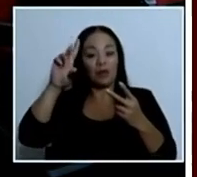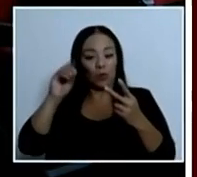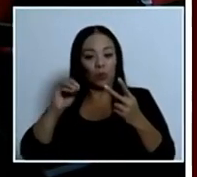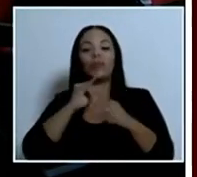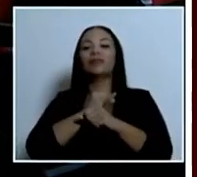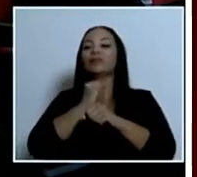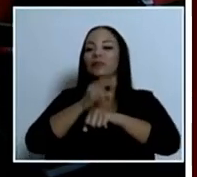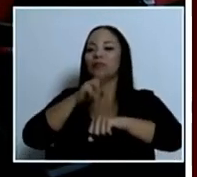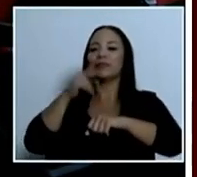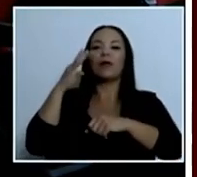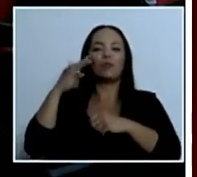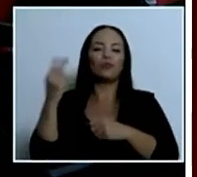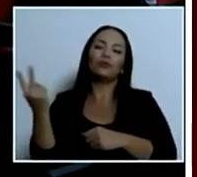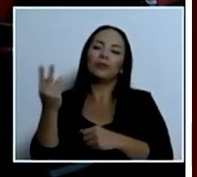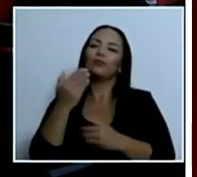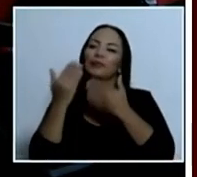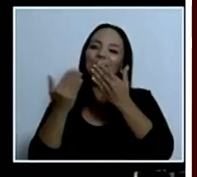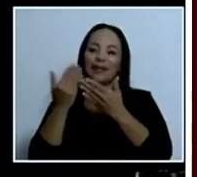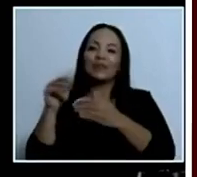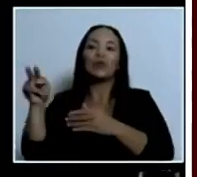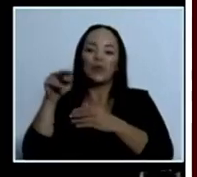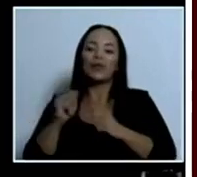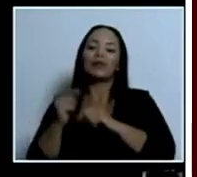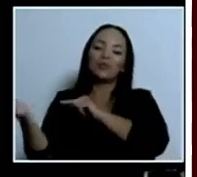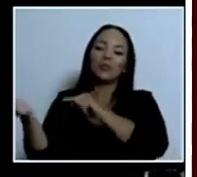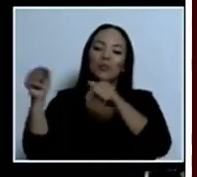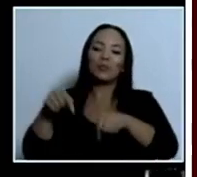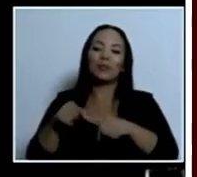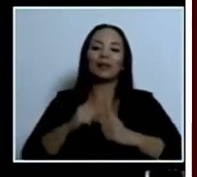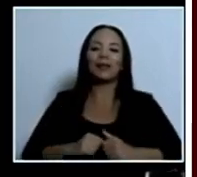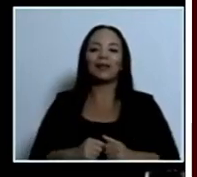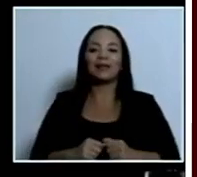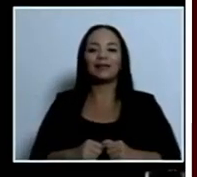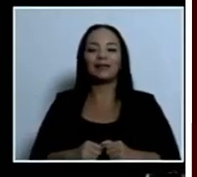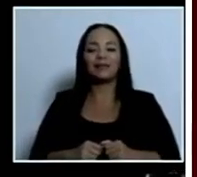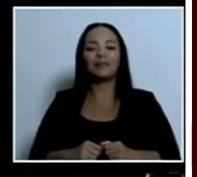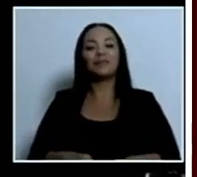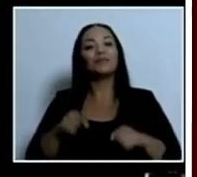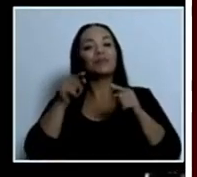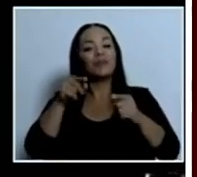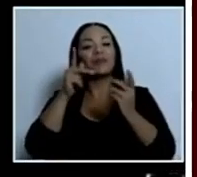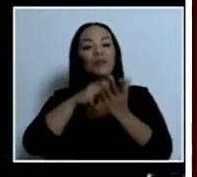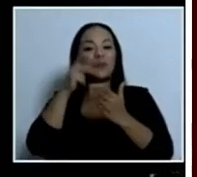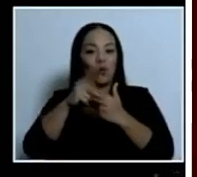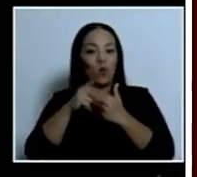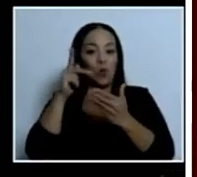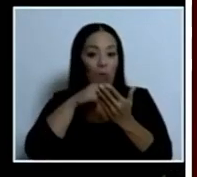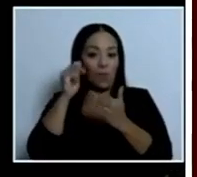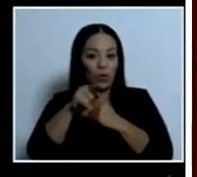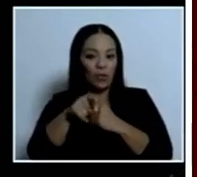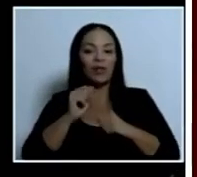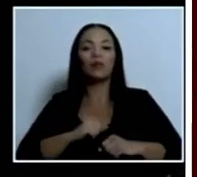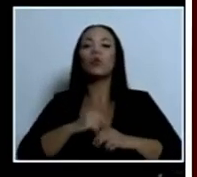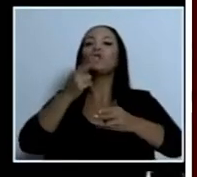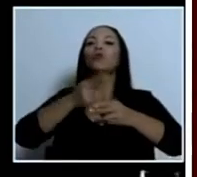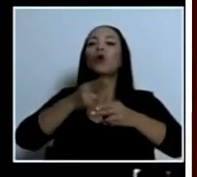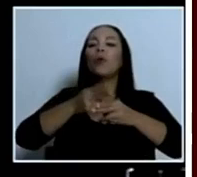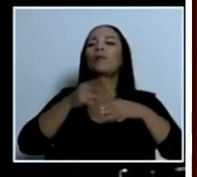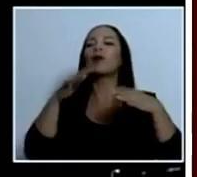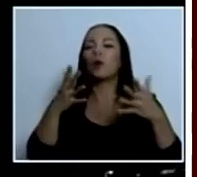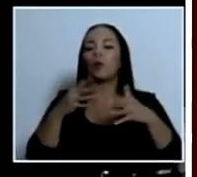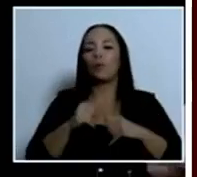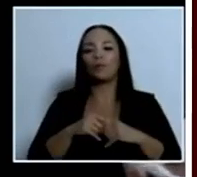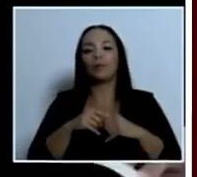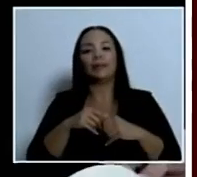Nacional de la Música. Muchas gracias, compañeros, por estar acá. Y este proyecto, el nombre del proyecto se llama